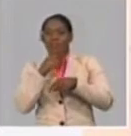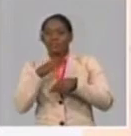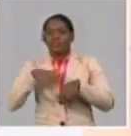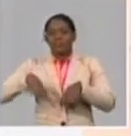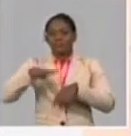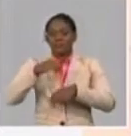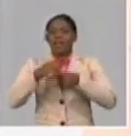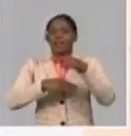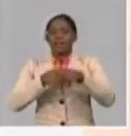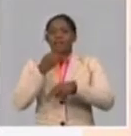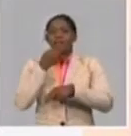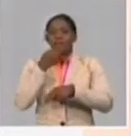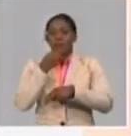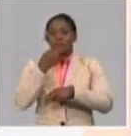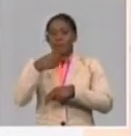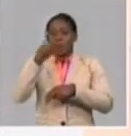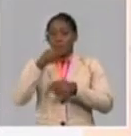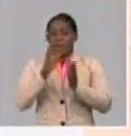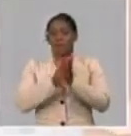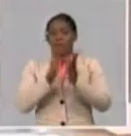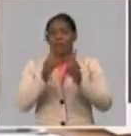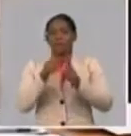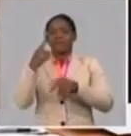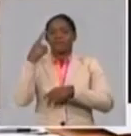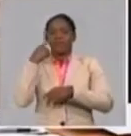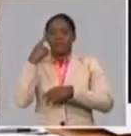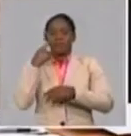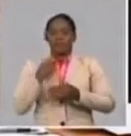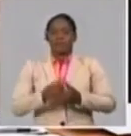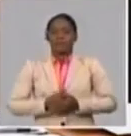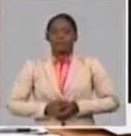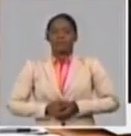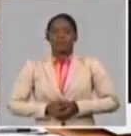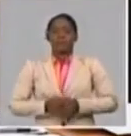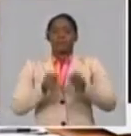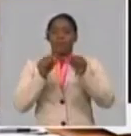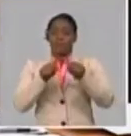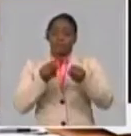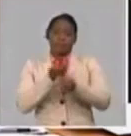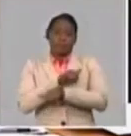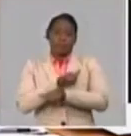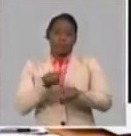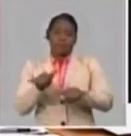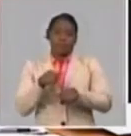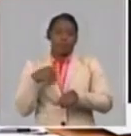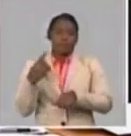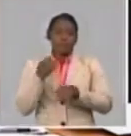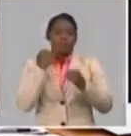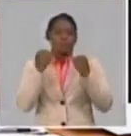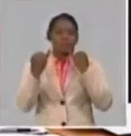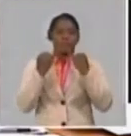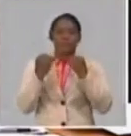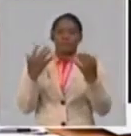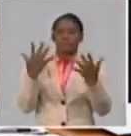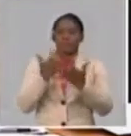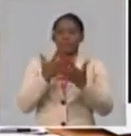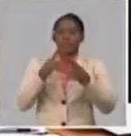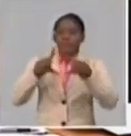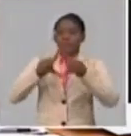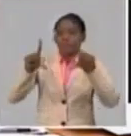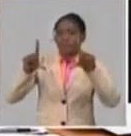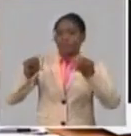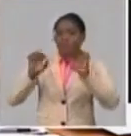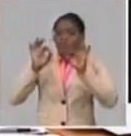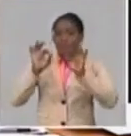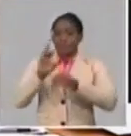colectivo. Y tal vez exactamente estaremos también identificando en ese concepto de revolución